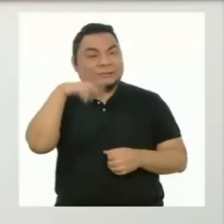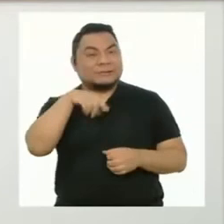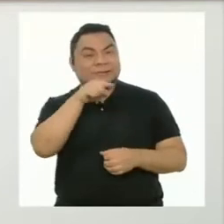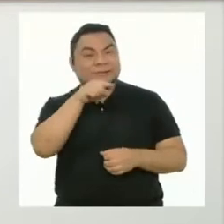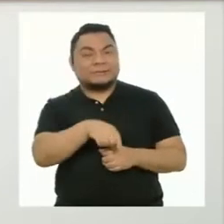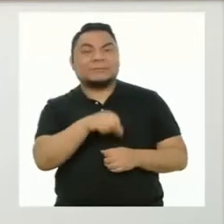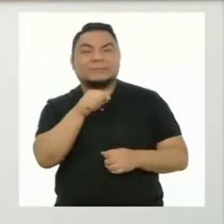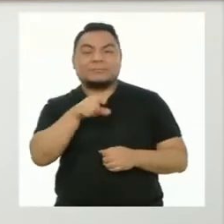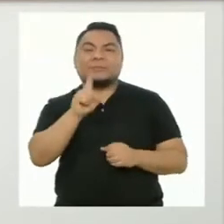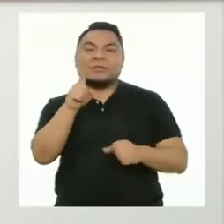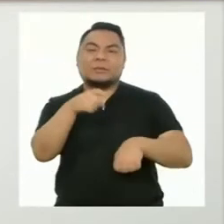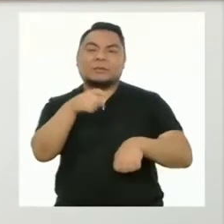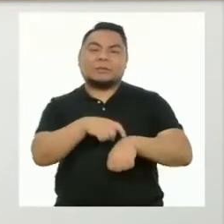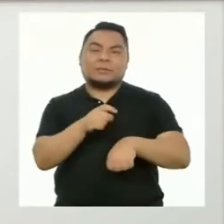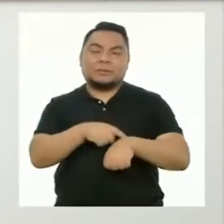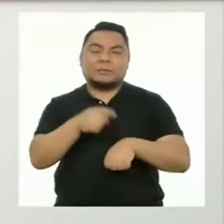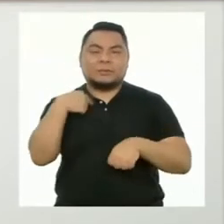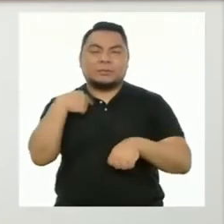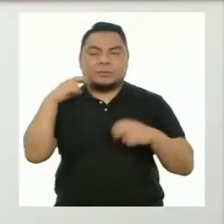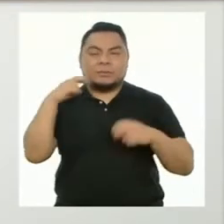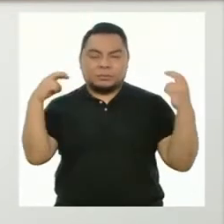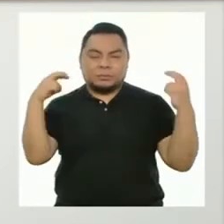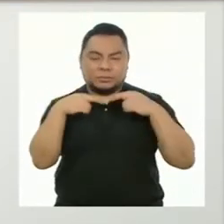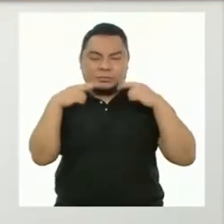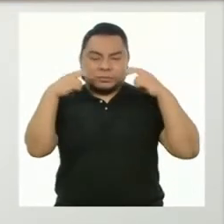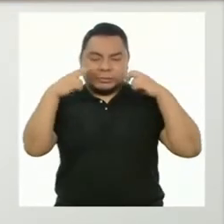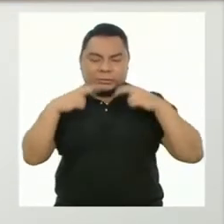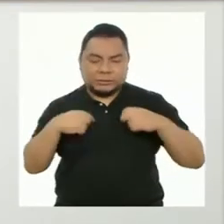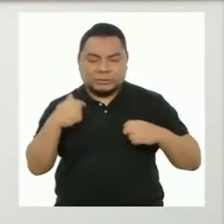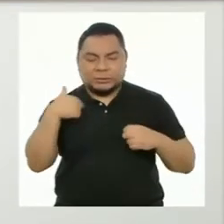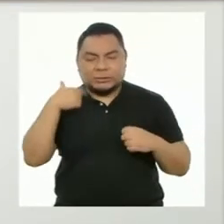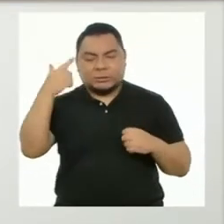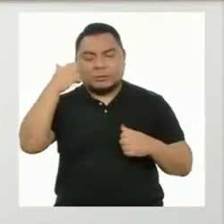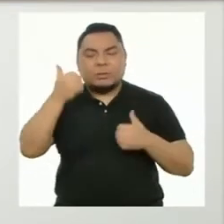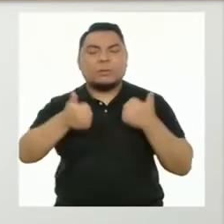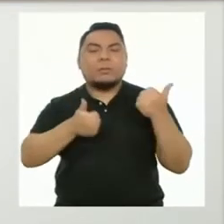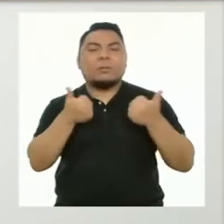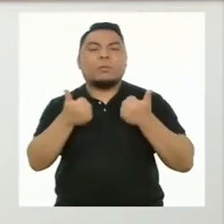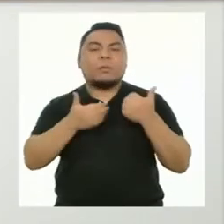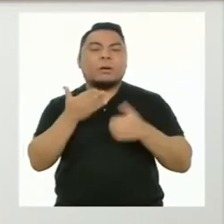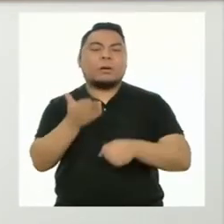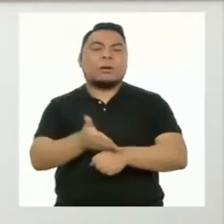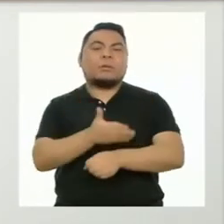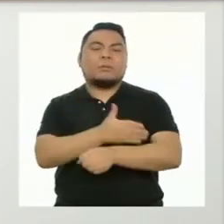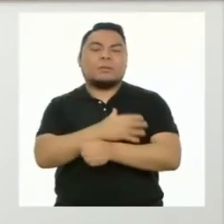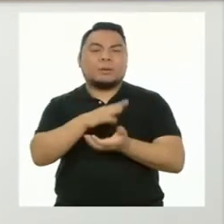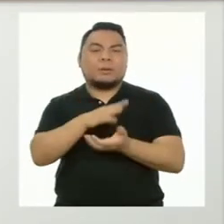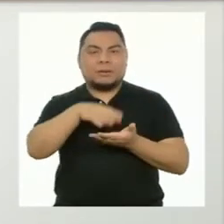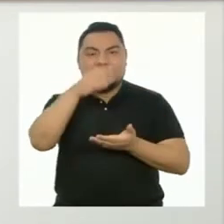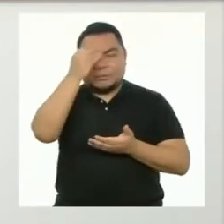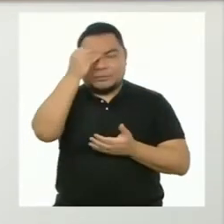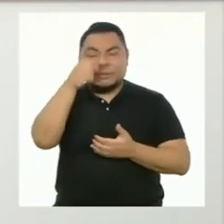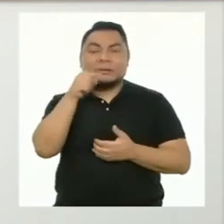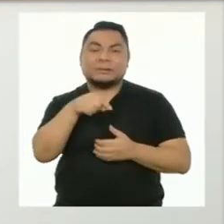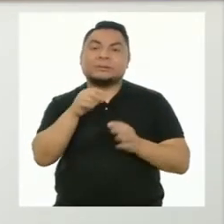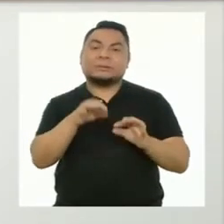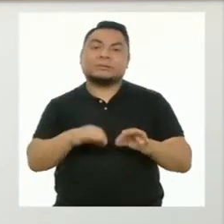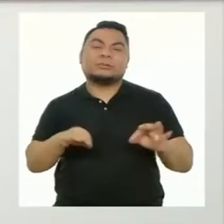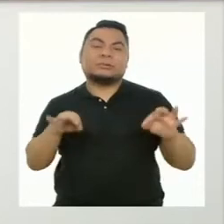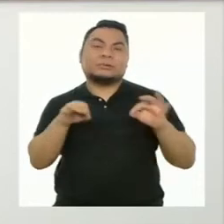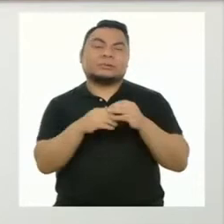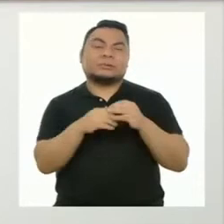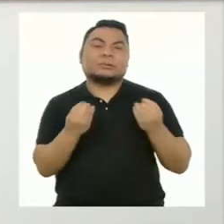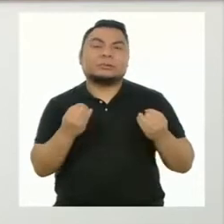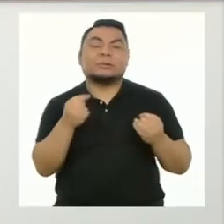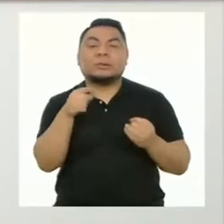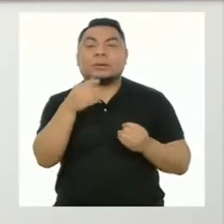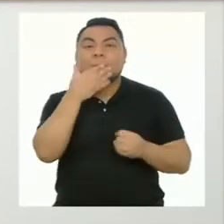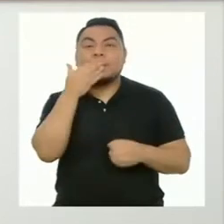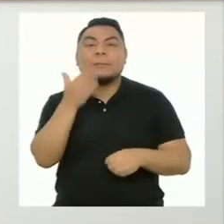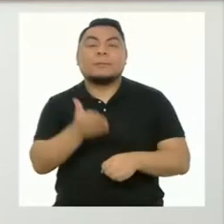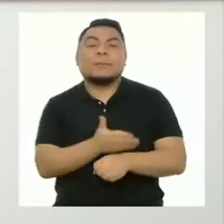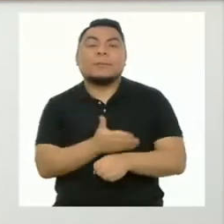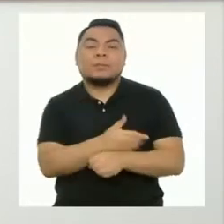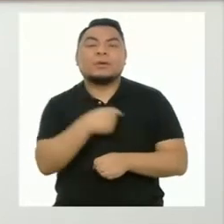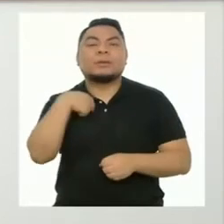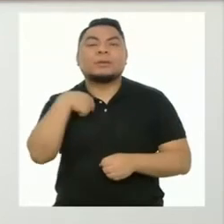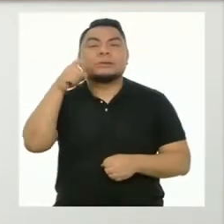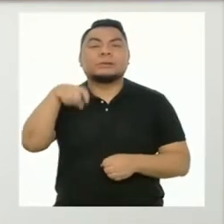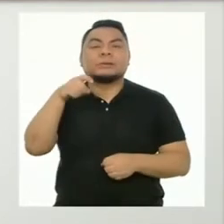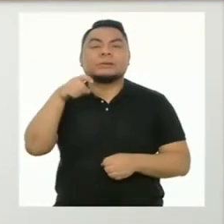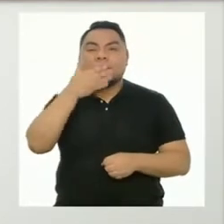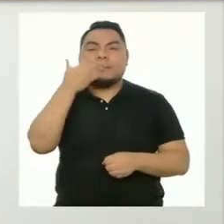Tomarnos un momento para observar y analizar nuestros procesos de aprendizaje es muy importante. Para mejorar,